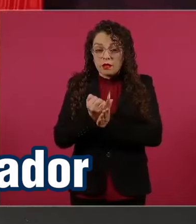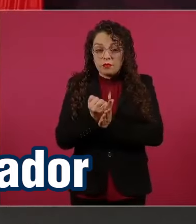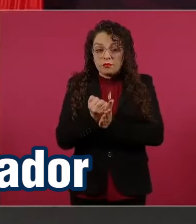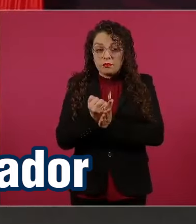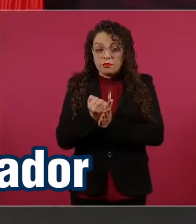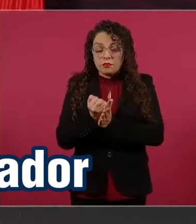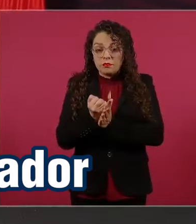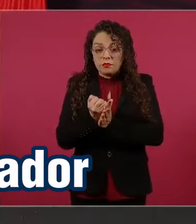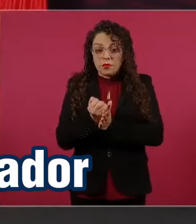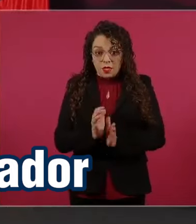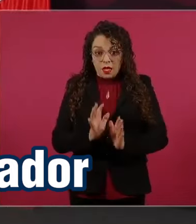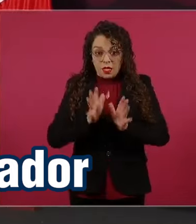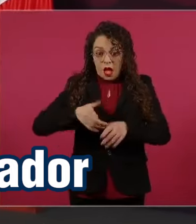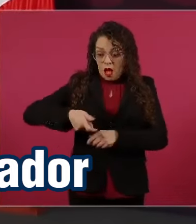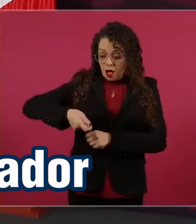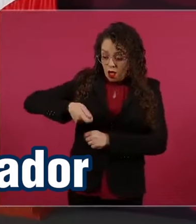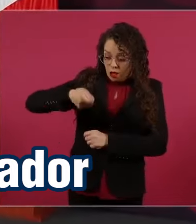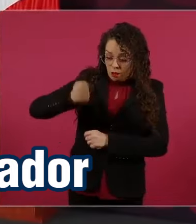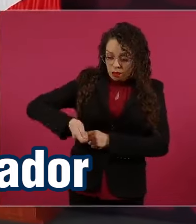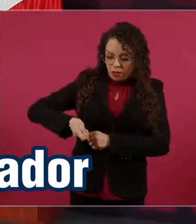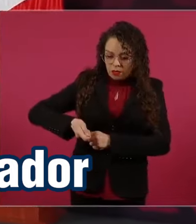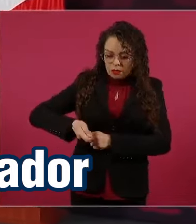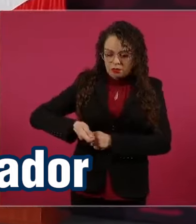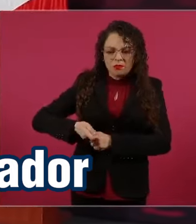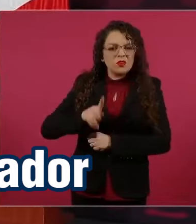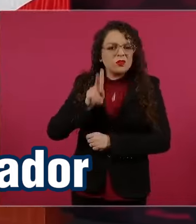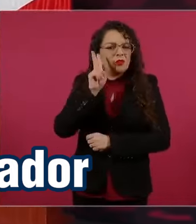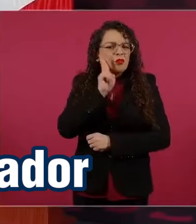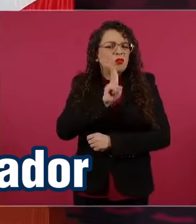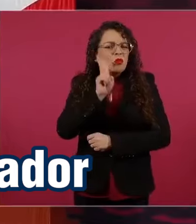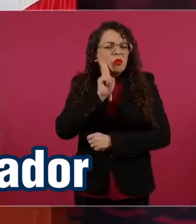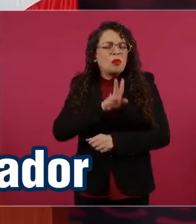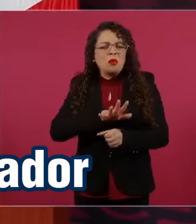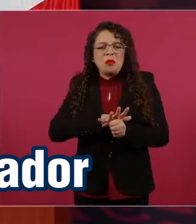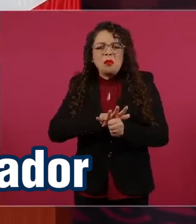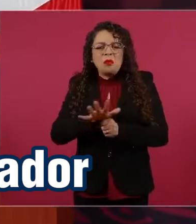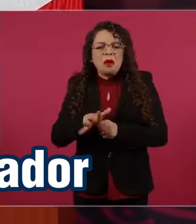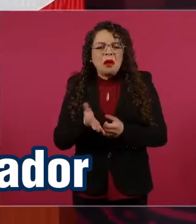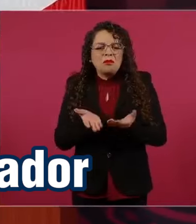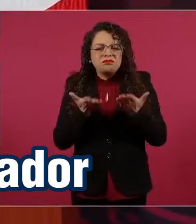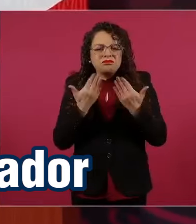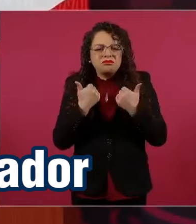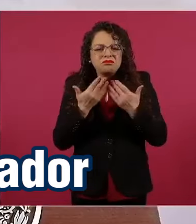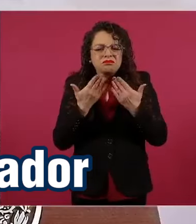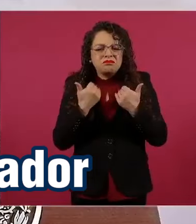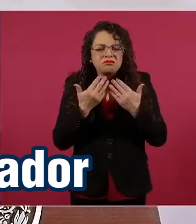fundamento. No es que no puedan